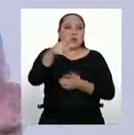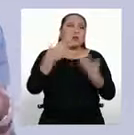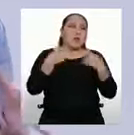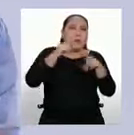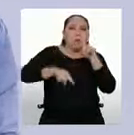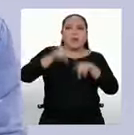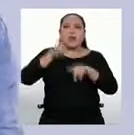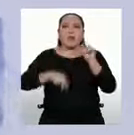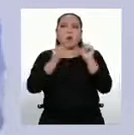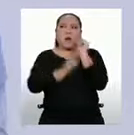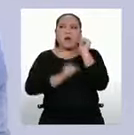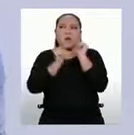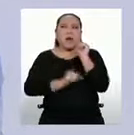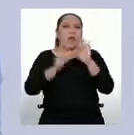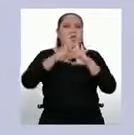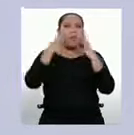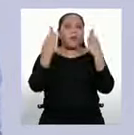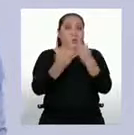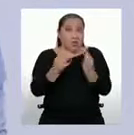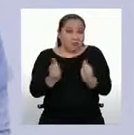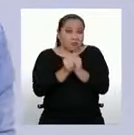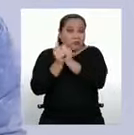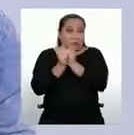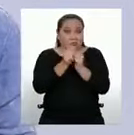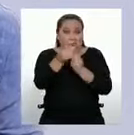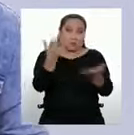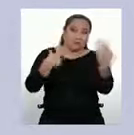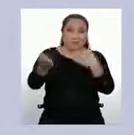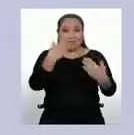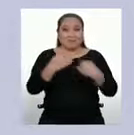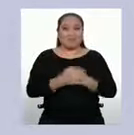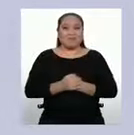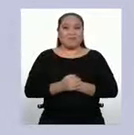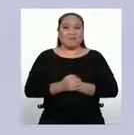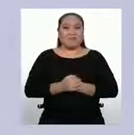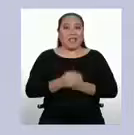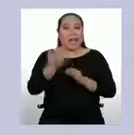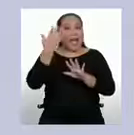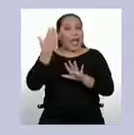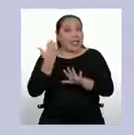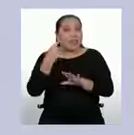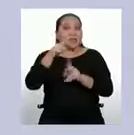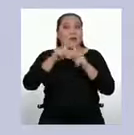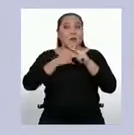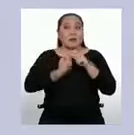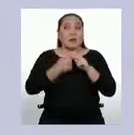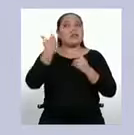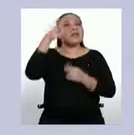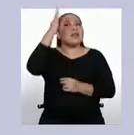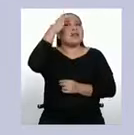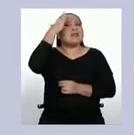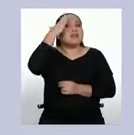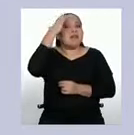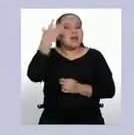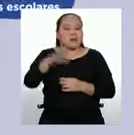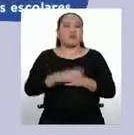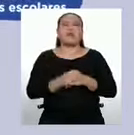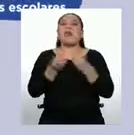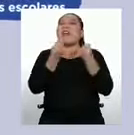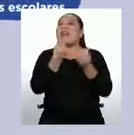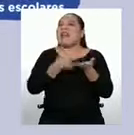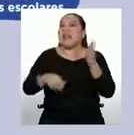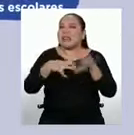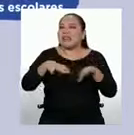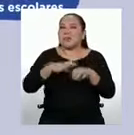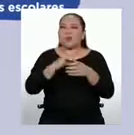Primo, hermana, familiar que viva con ustedes, pues invítenos a participar. Antes de empezar, ya saben, siempre recordemos nuestra rutina base.